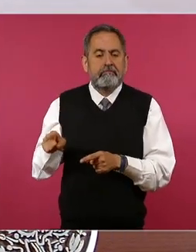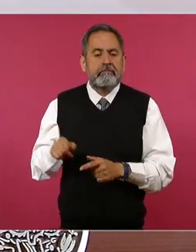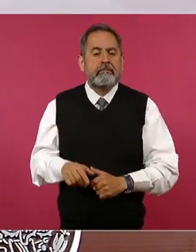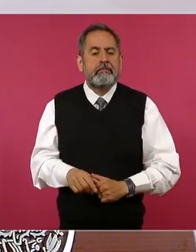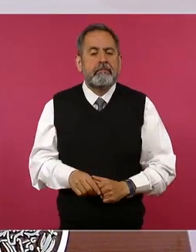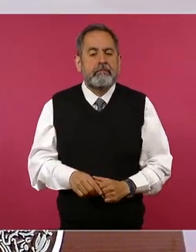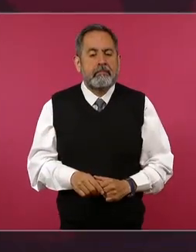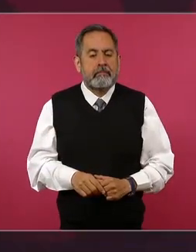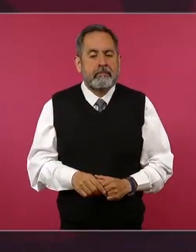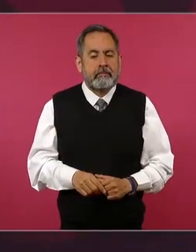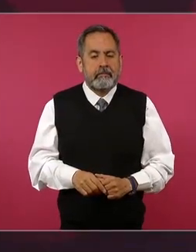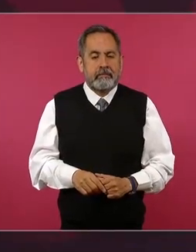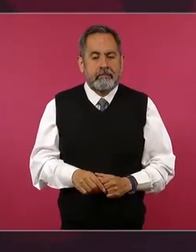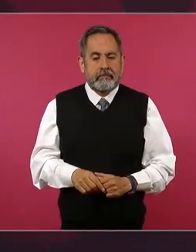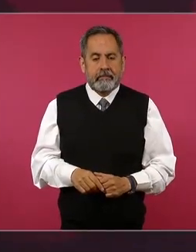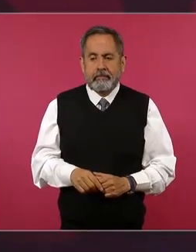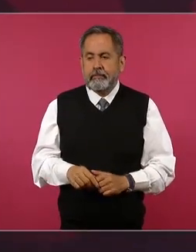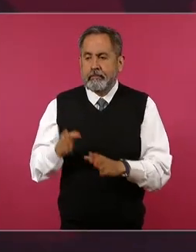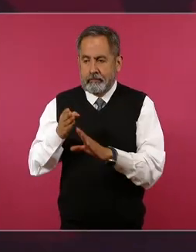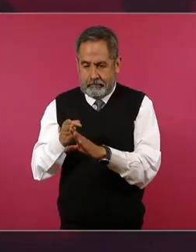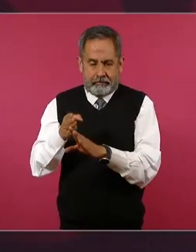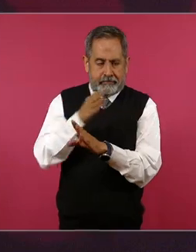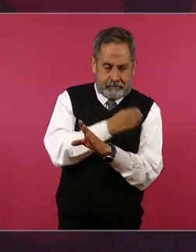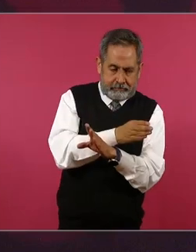antes como antes